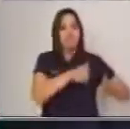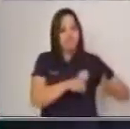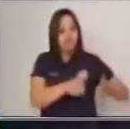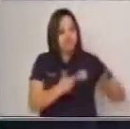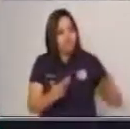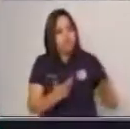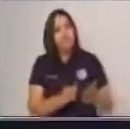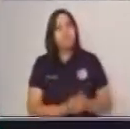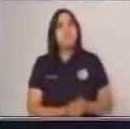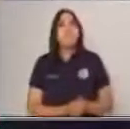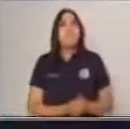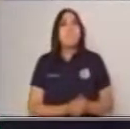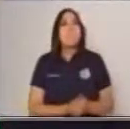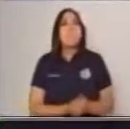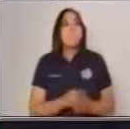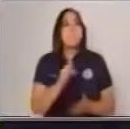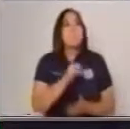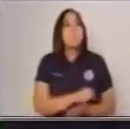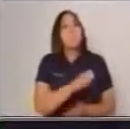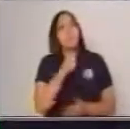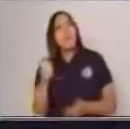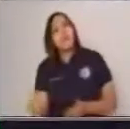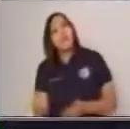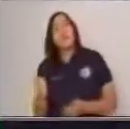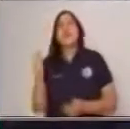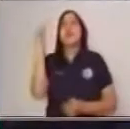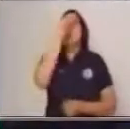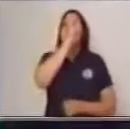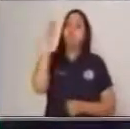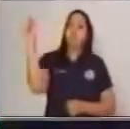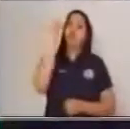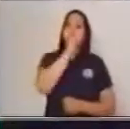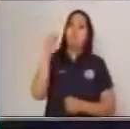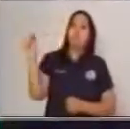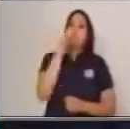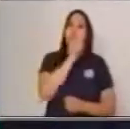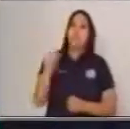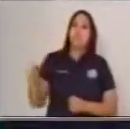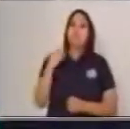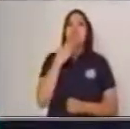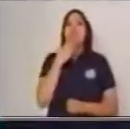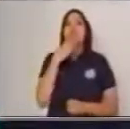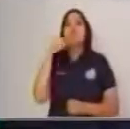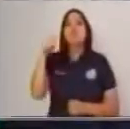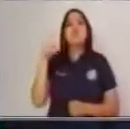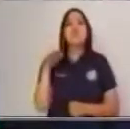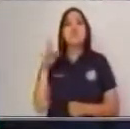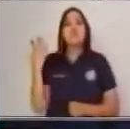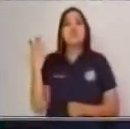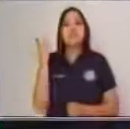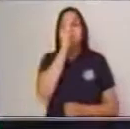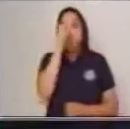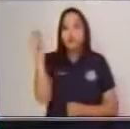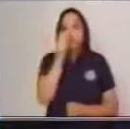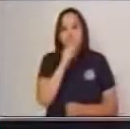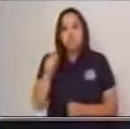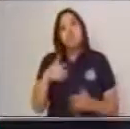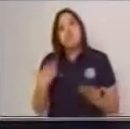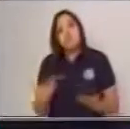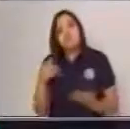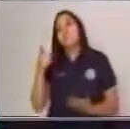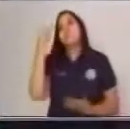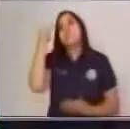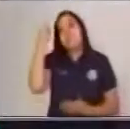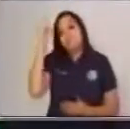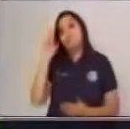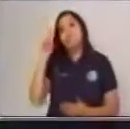Y la parte de nuestro texto, que está subrayada de color azul, van a ser entonces, por ende, las